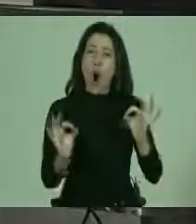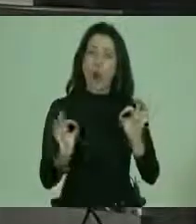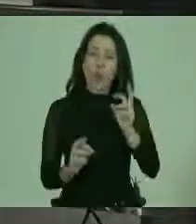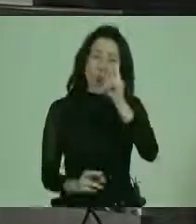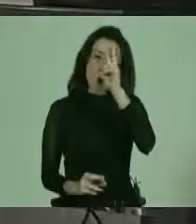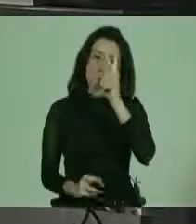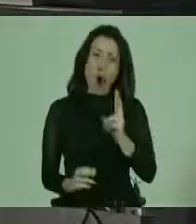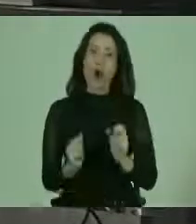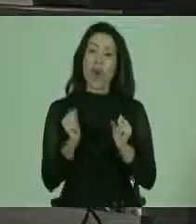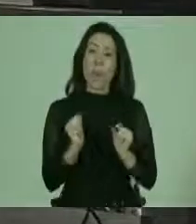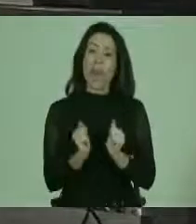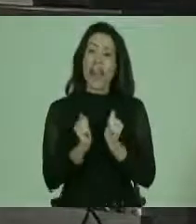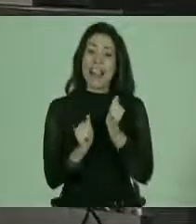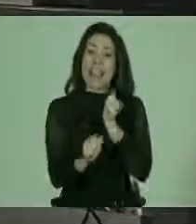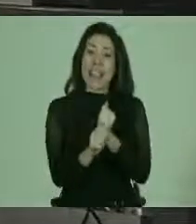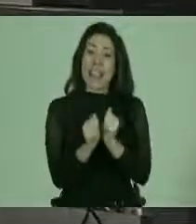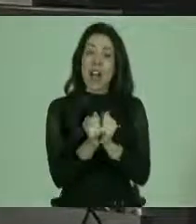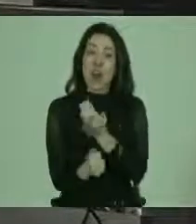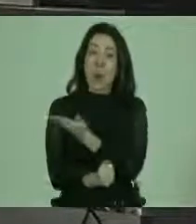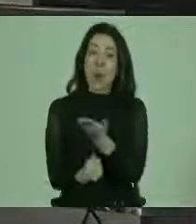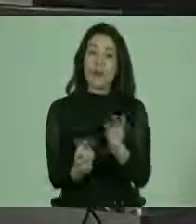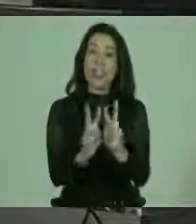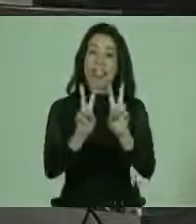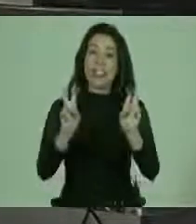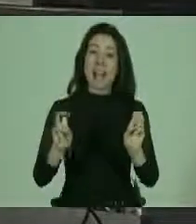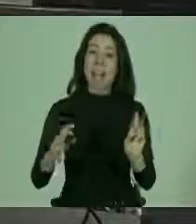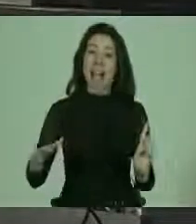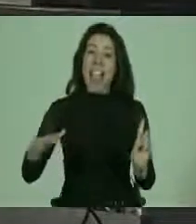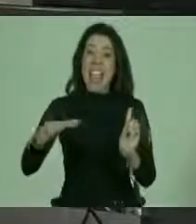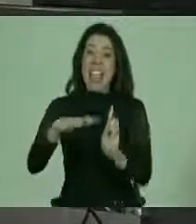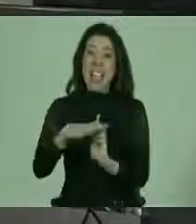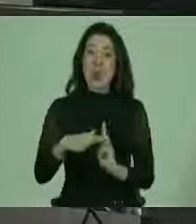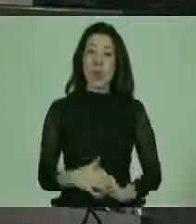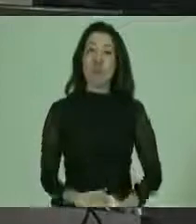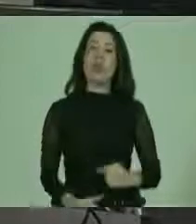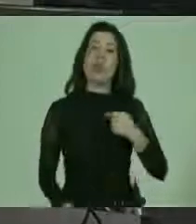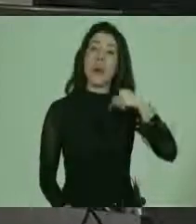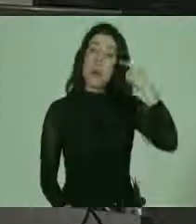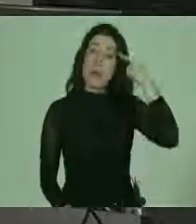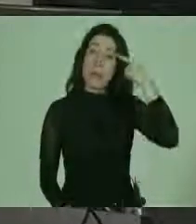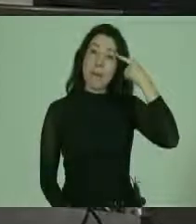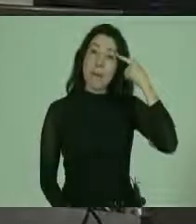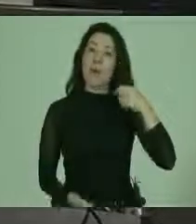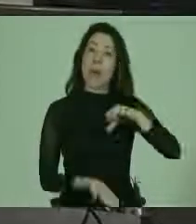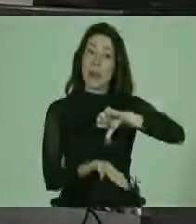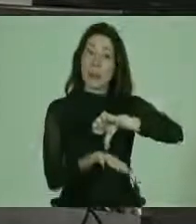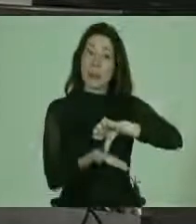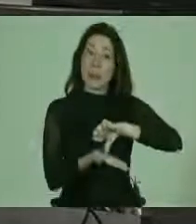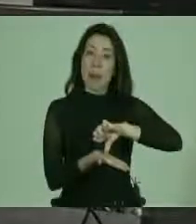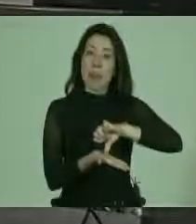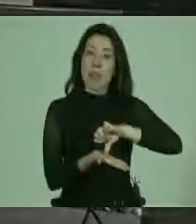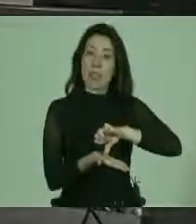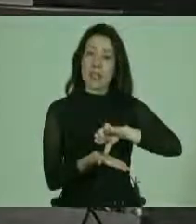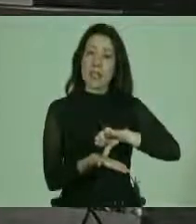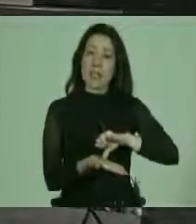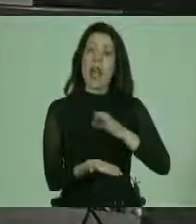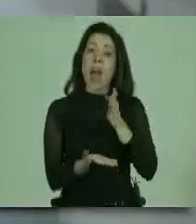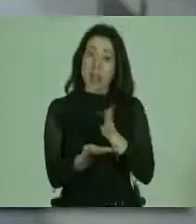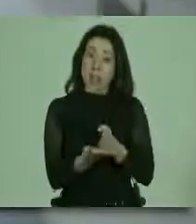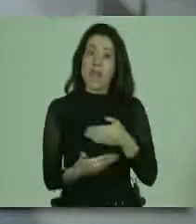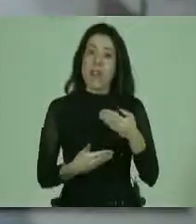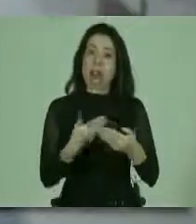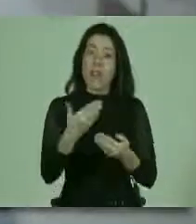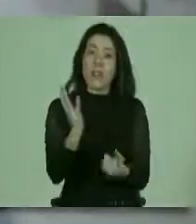el poder trabajar con ustedes en los temas de inclusión. Pensamos que el país no solo tiene que